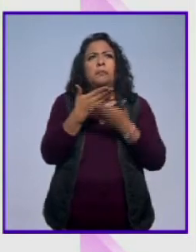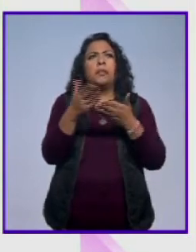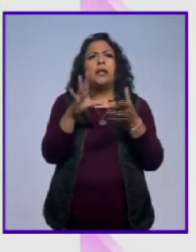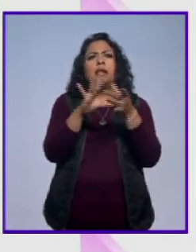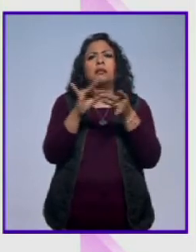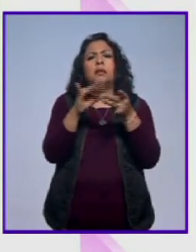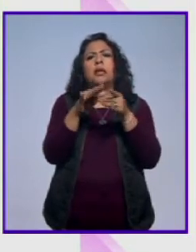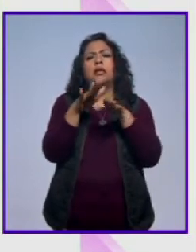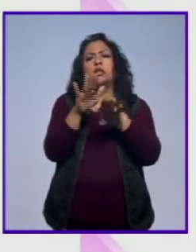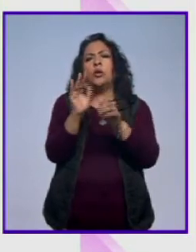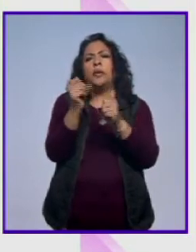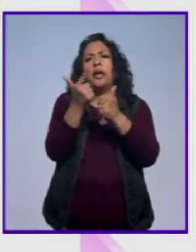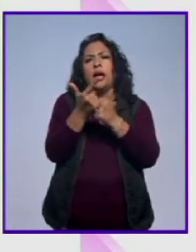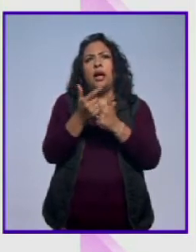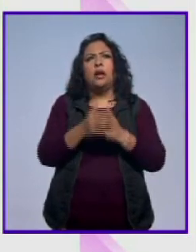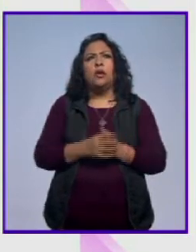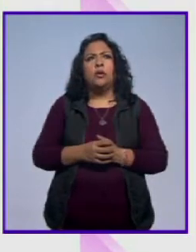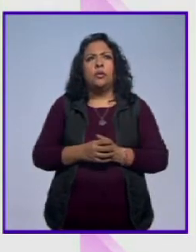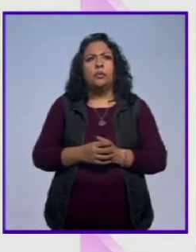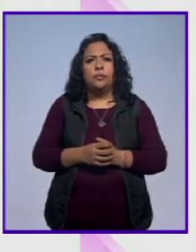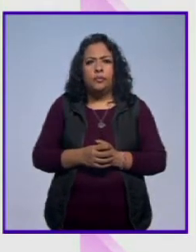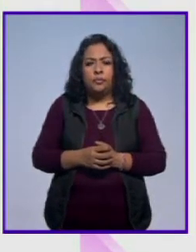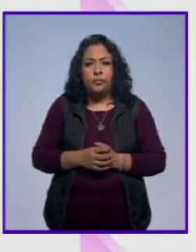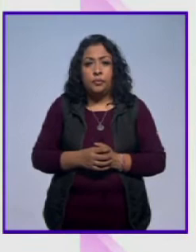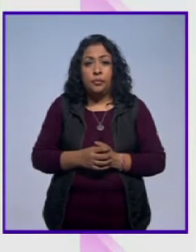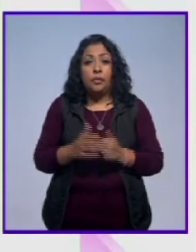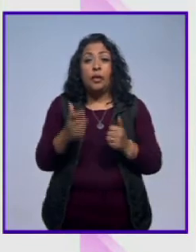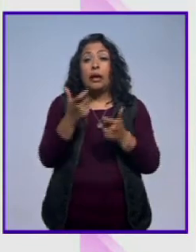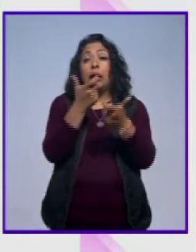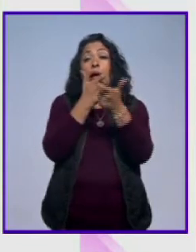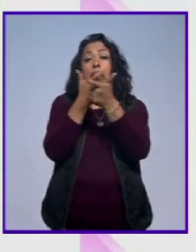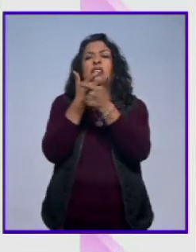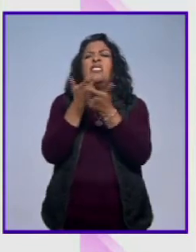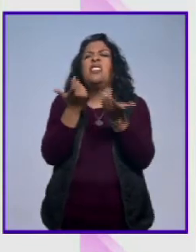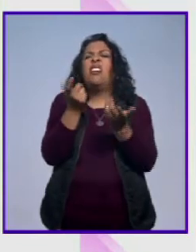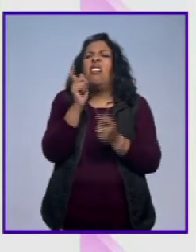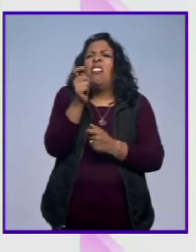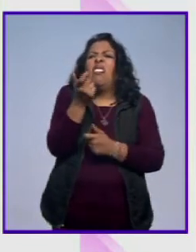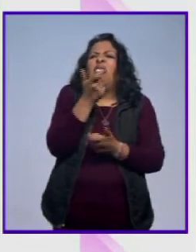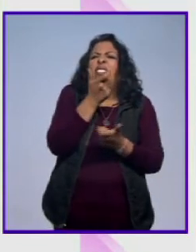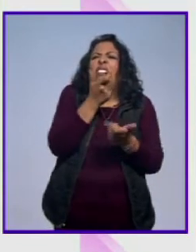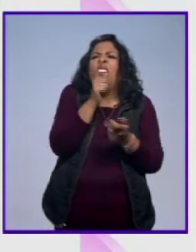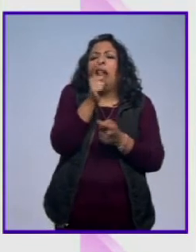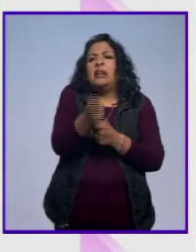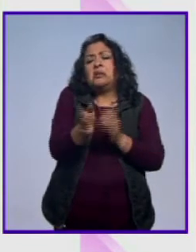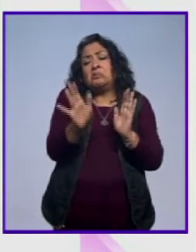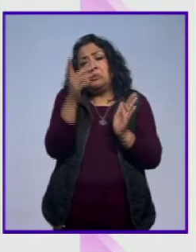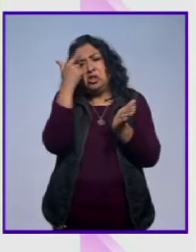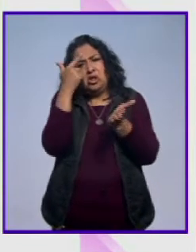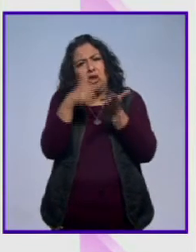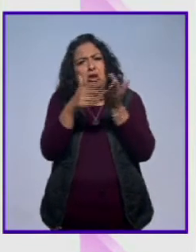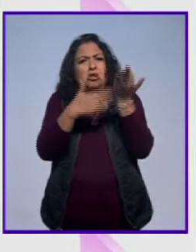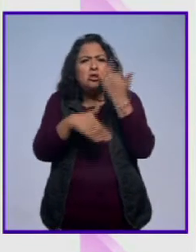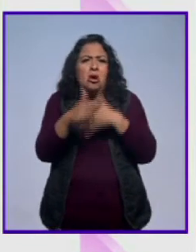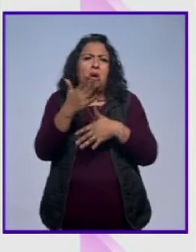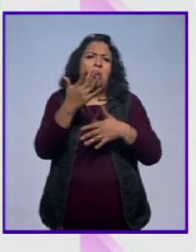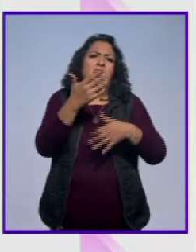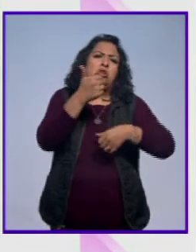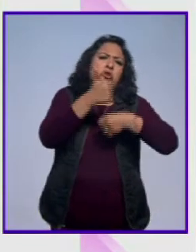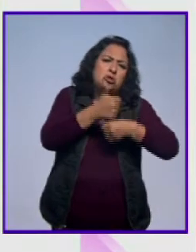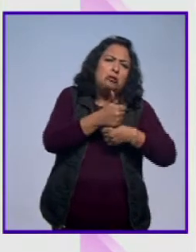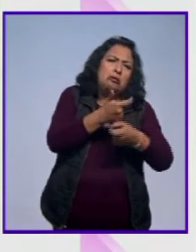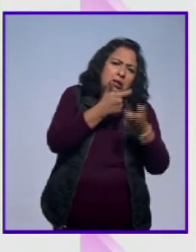platicar ahora de algo que tiene que ver justo con la risa de qué nos reímos, de qué nos reímos. Pues yo creo que de todo, de las tragedias,